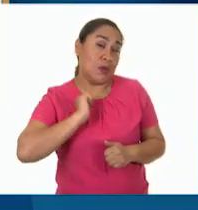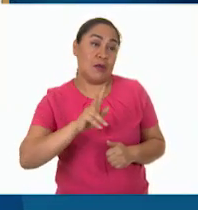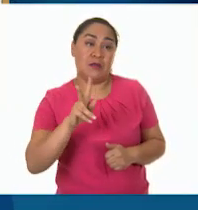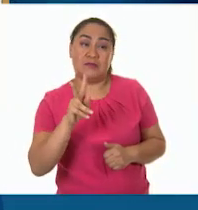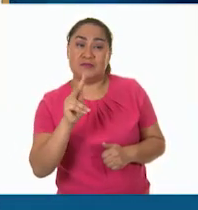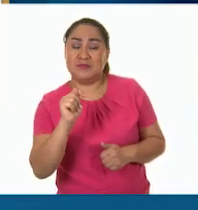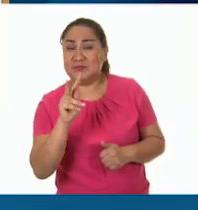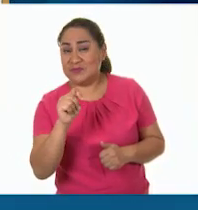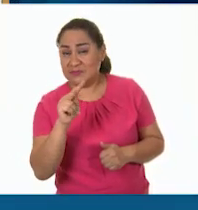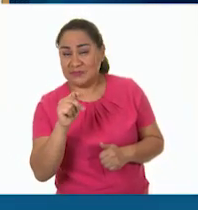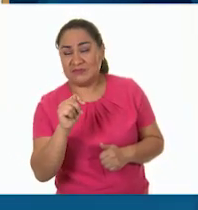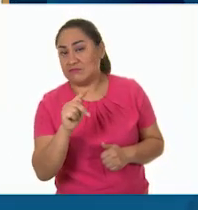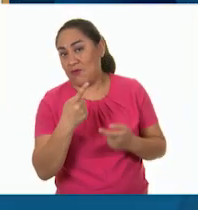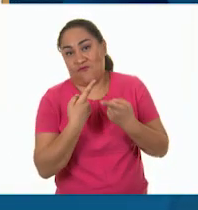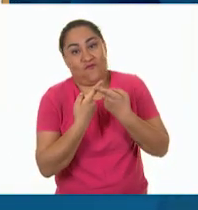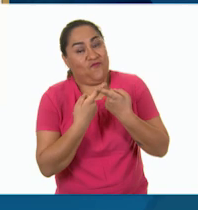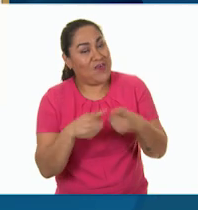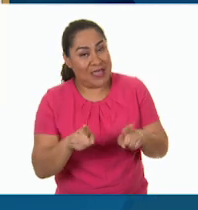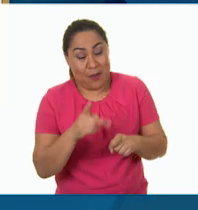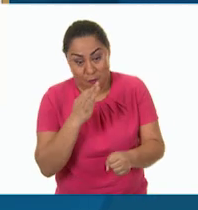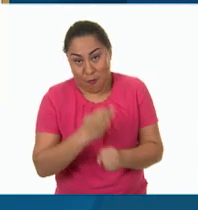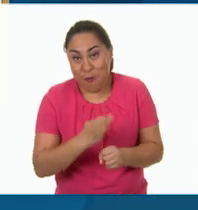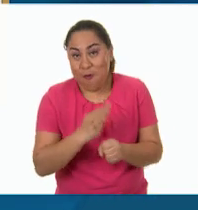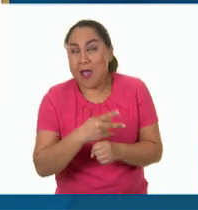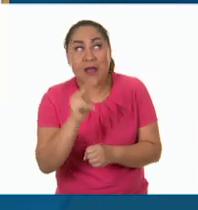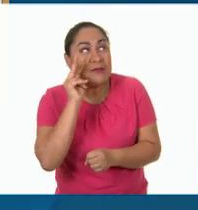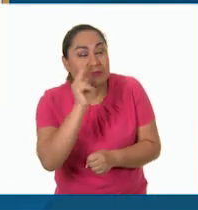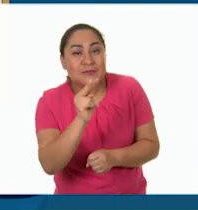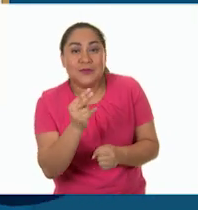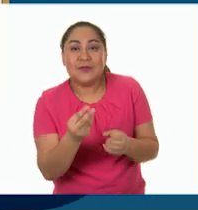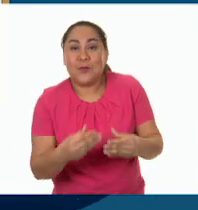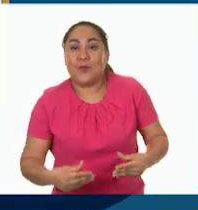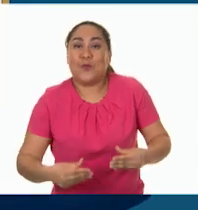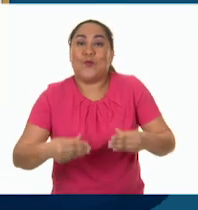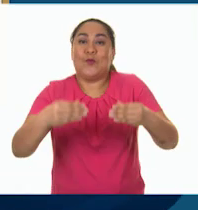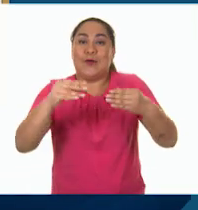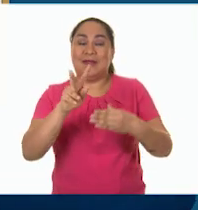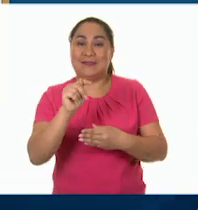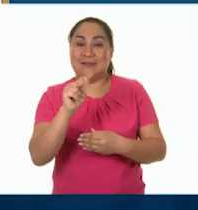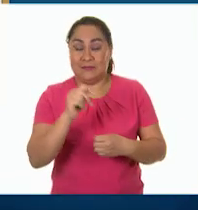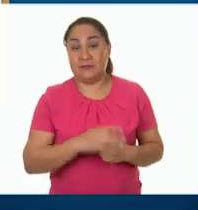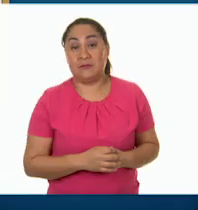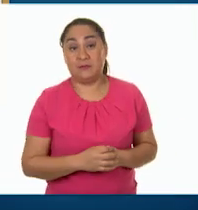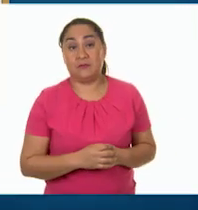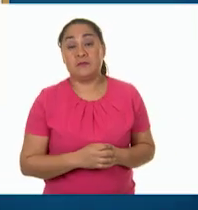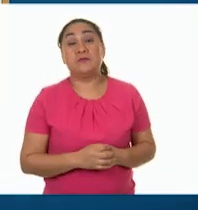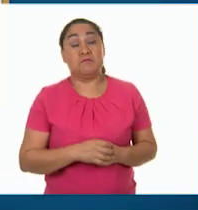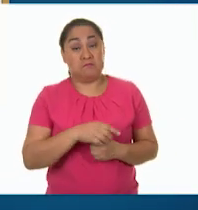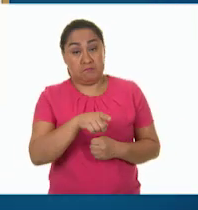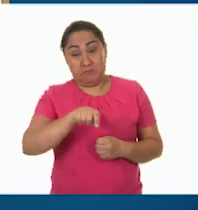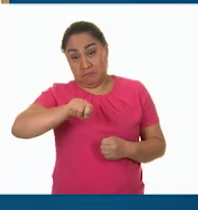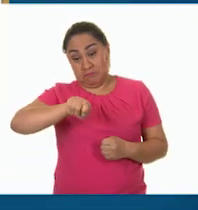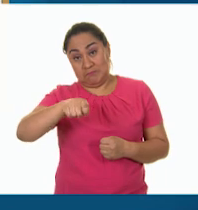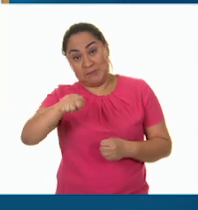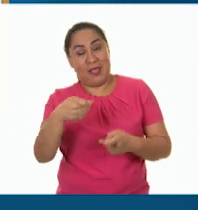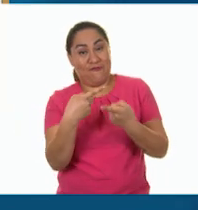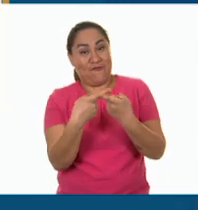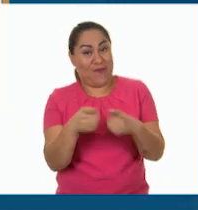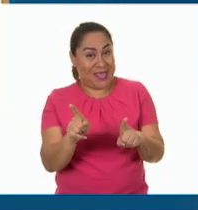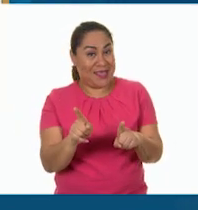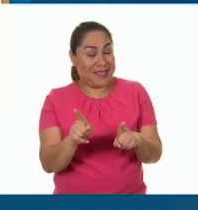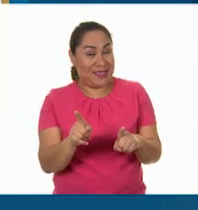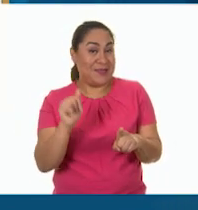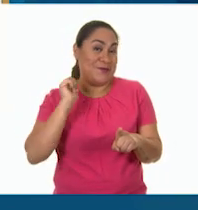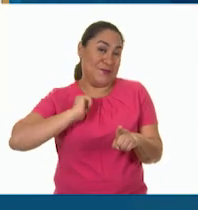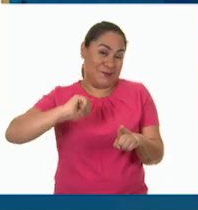totalmente diferentes a las que estamos acostumbrados hoy en día. Sí, y su funcionamiento también era muy distinto al de las actuales.